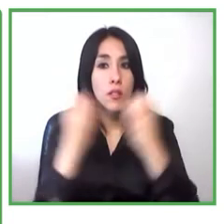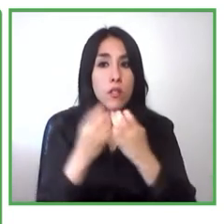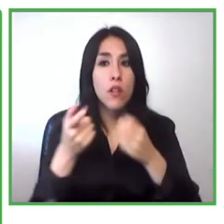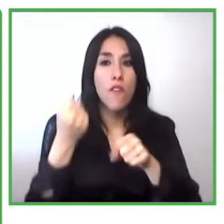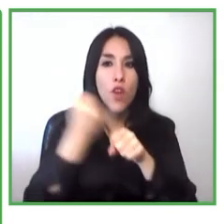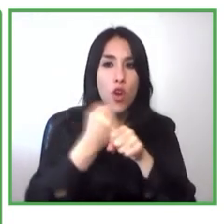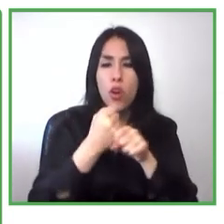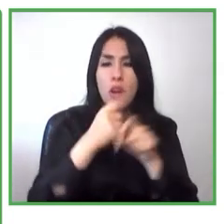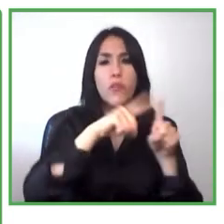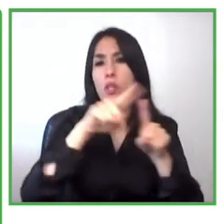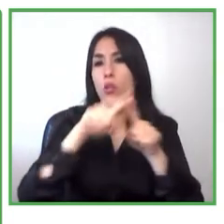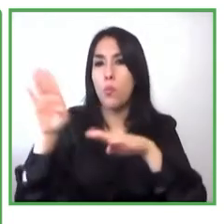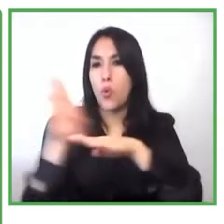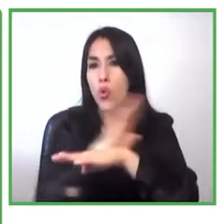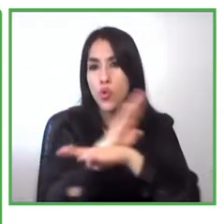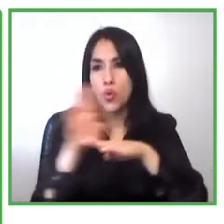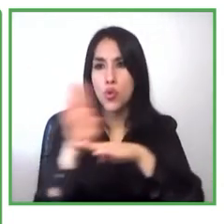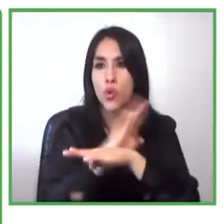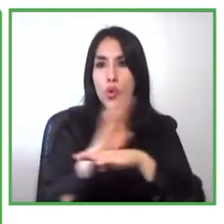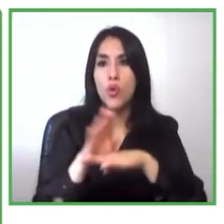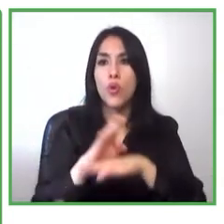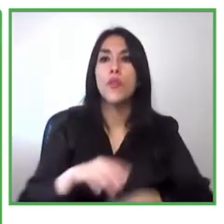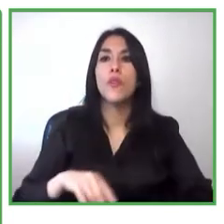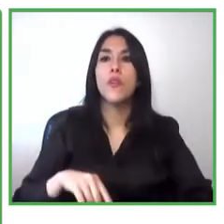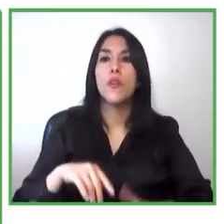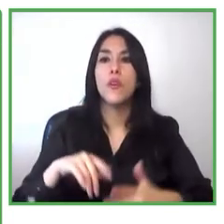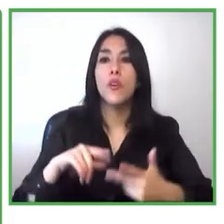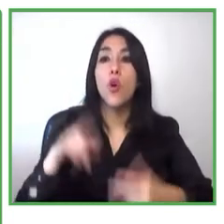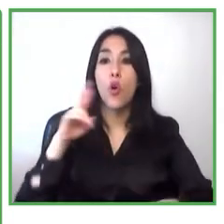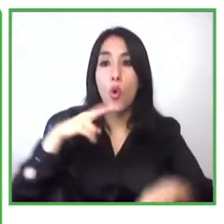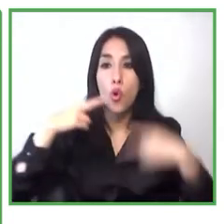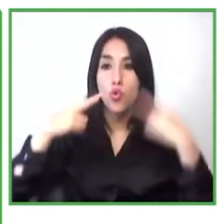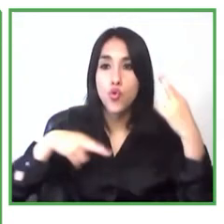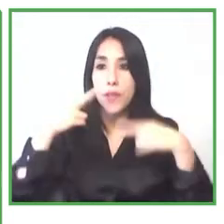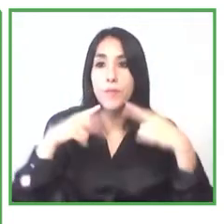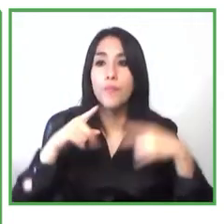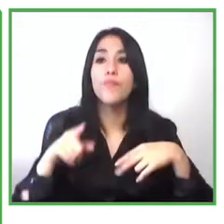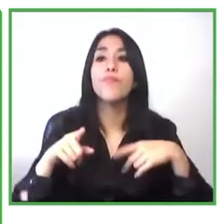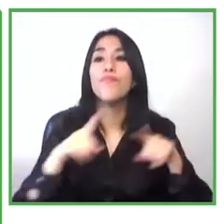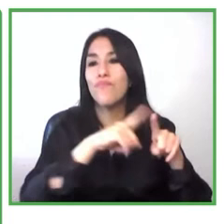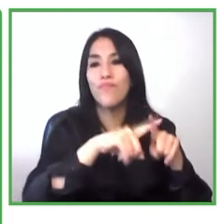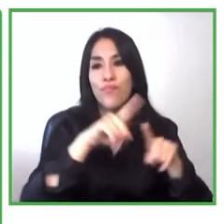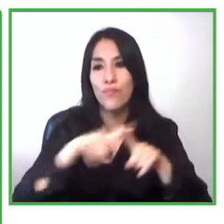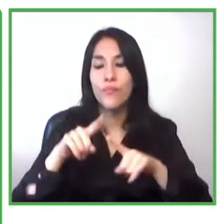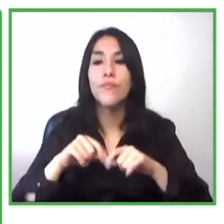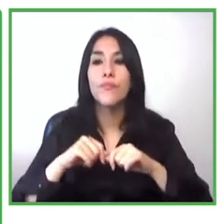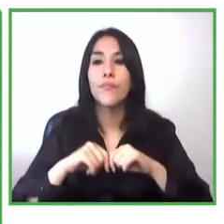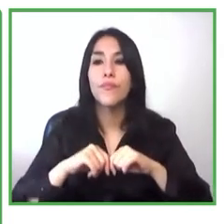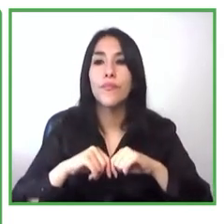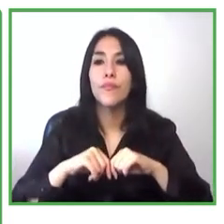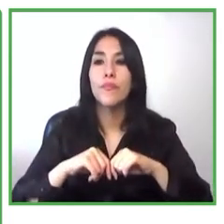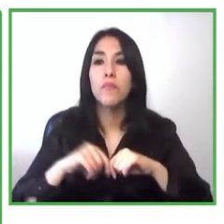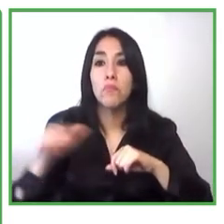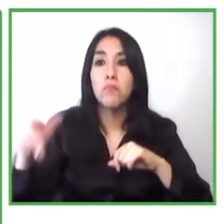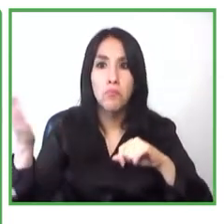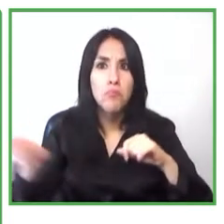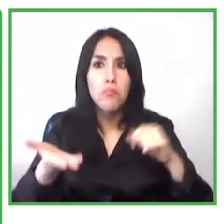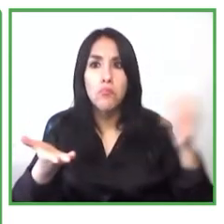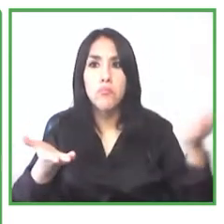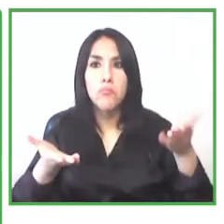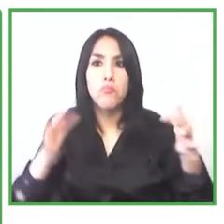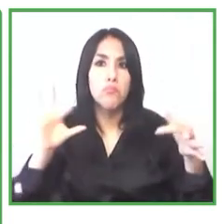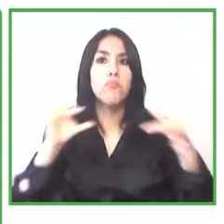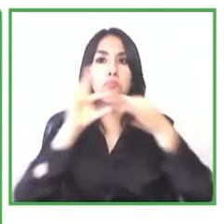restaurantes y los conectamos así es que después de generar un producto